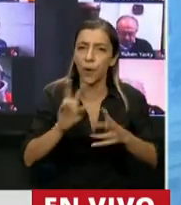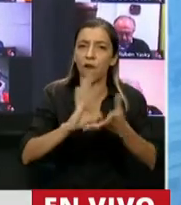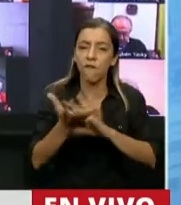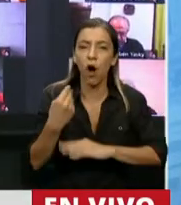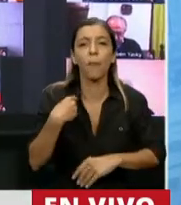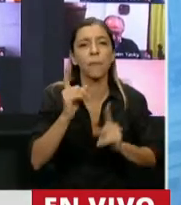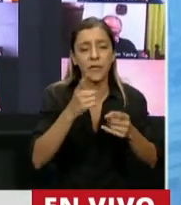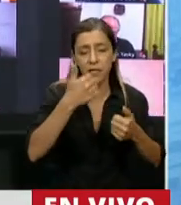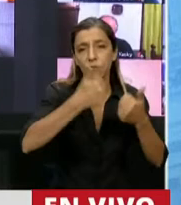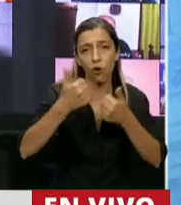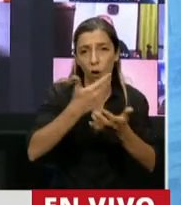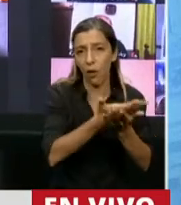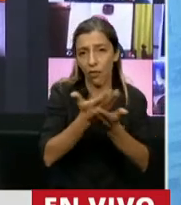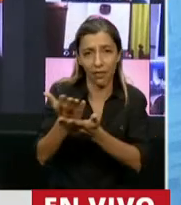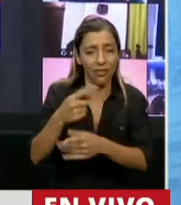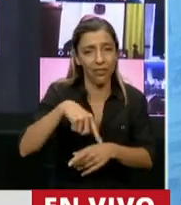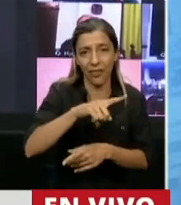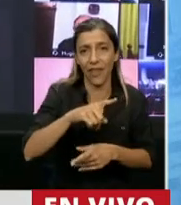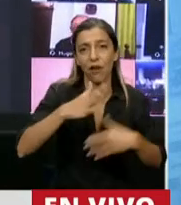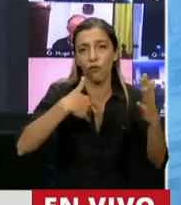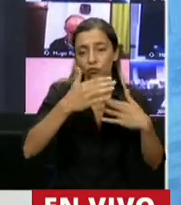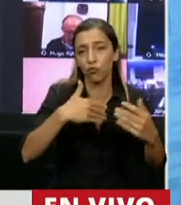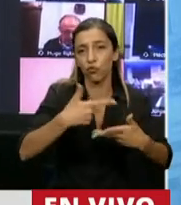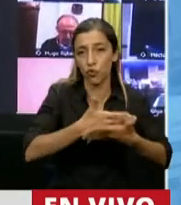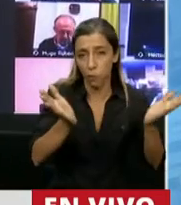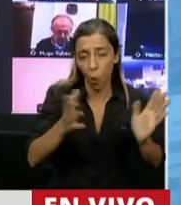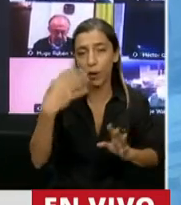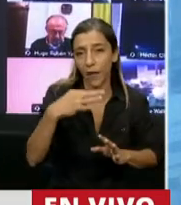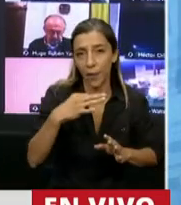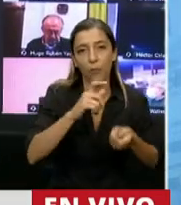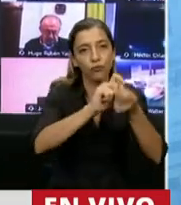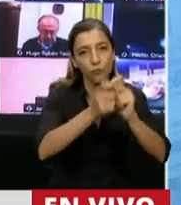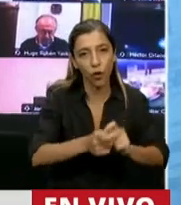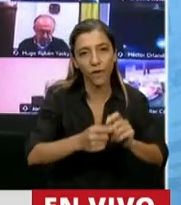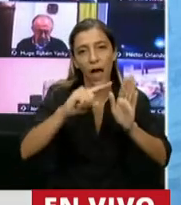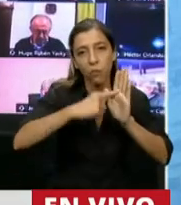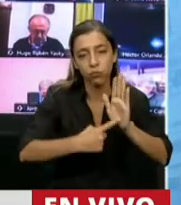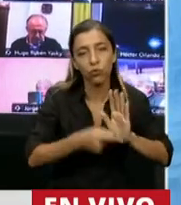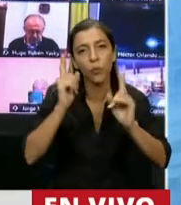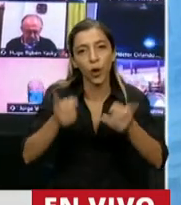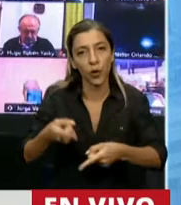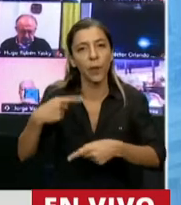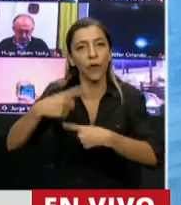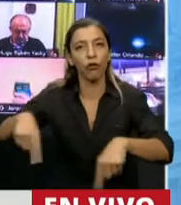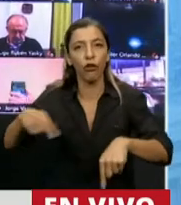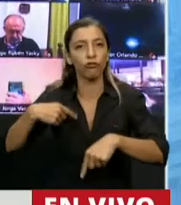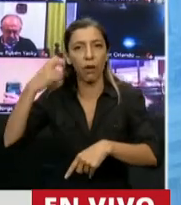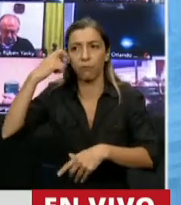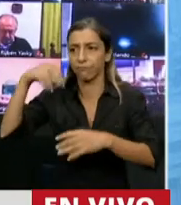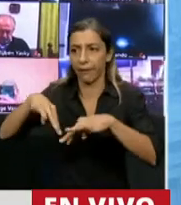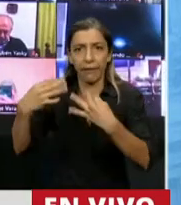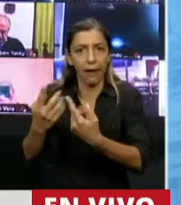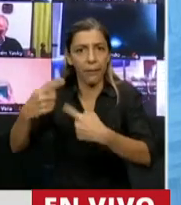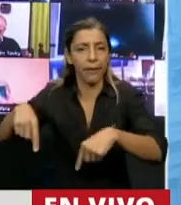los pliegos de la obra pública, sino también los hábitos de consumo que tiene nuestra propia Cámara. Sobran los antecedentes, un manual de